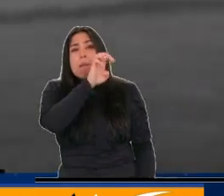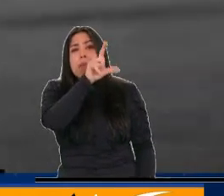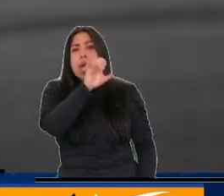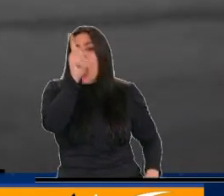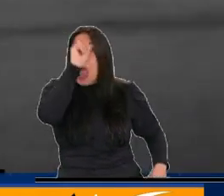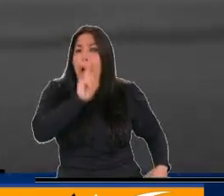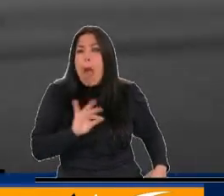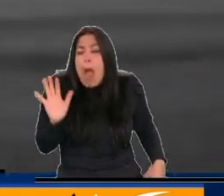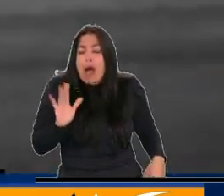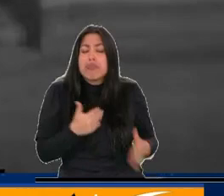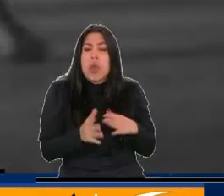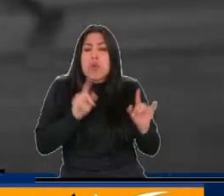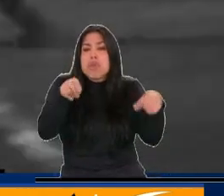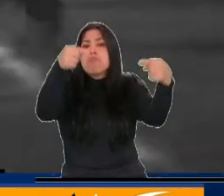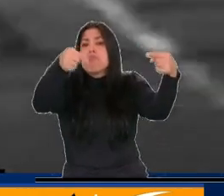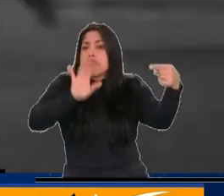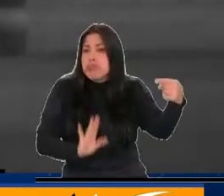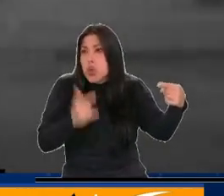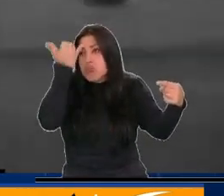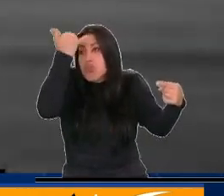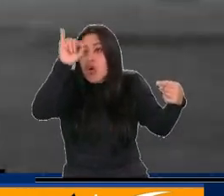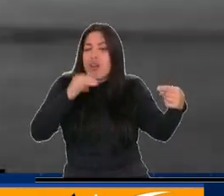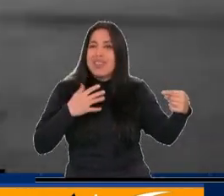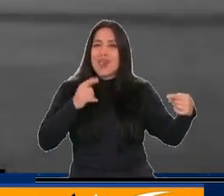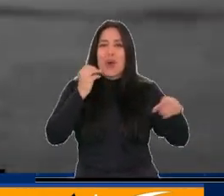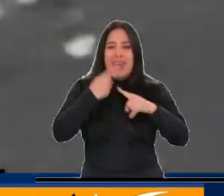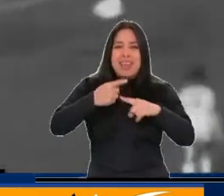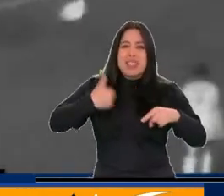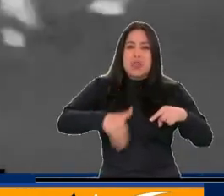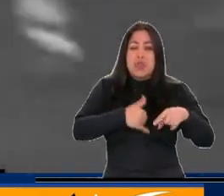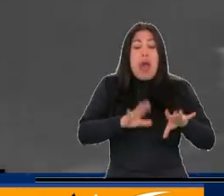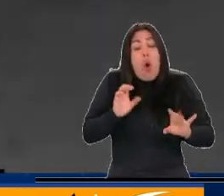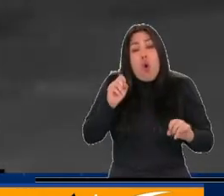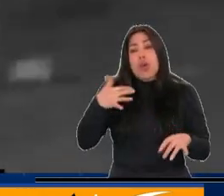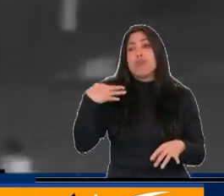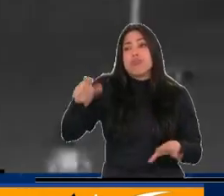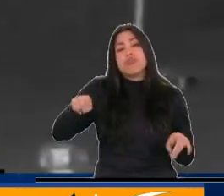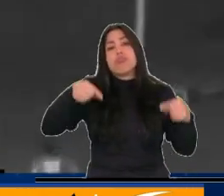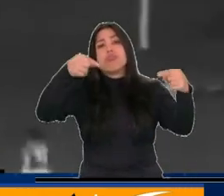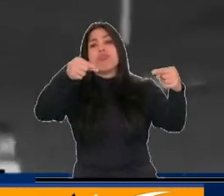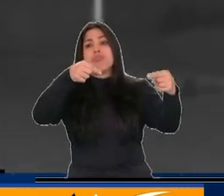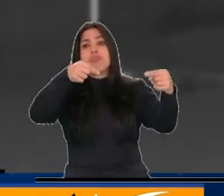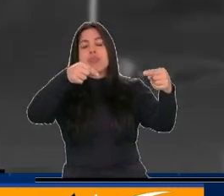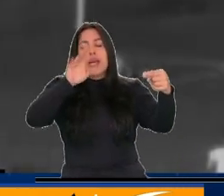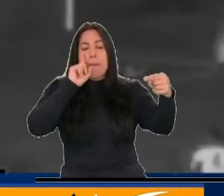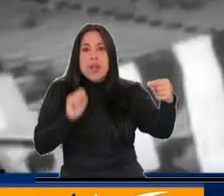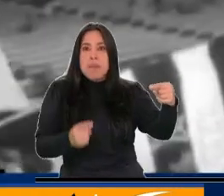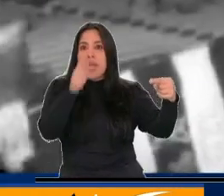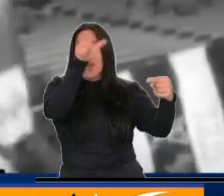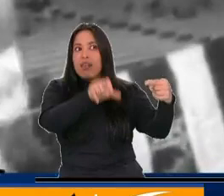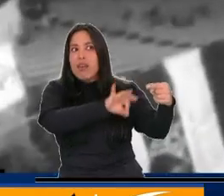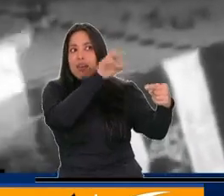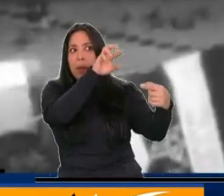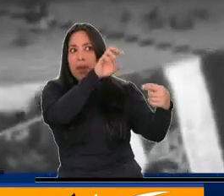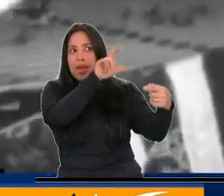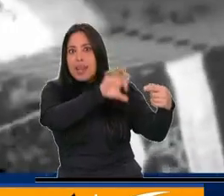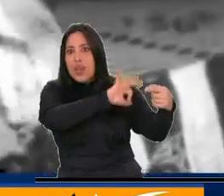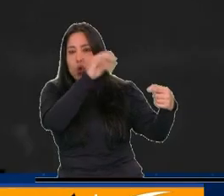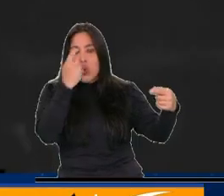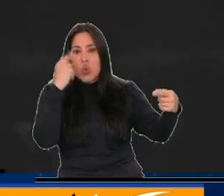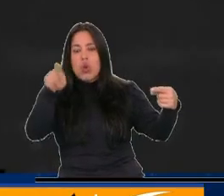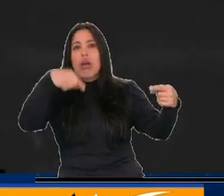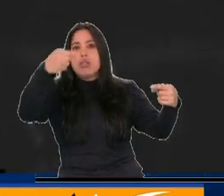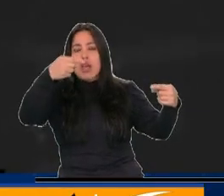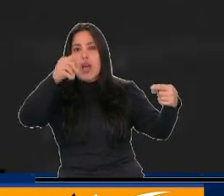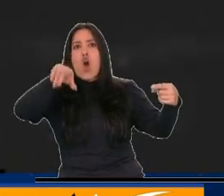jugando de junior, pero bueno, afortunadamente fue la primera vez y después tuve tres